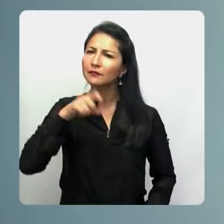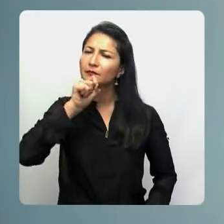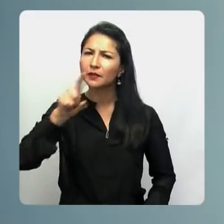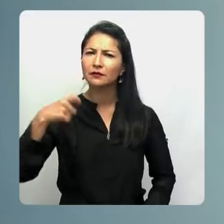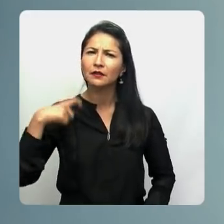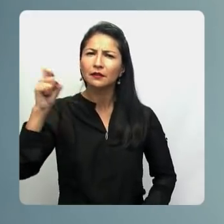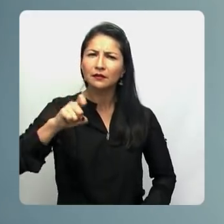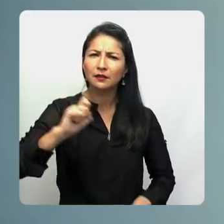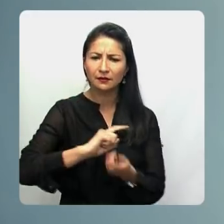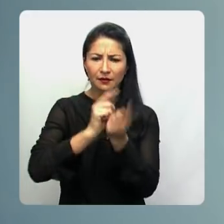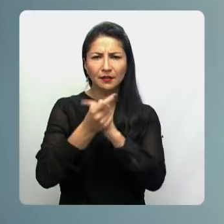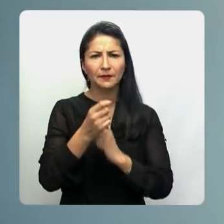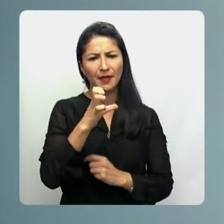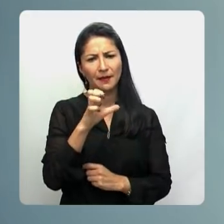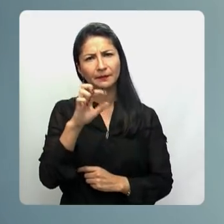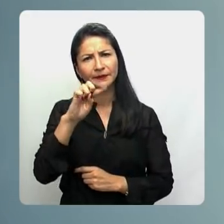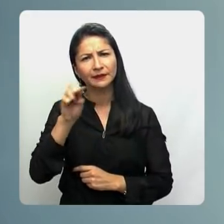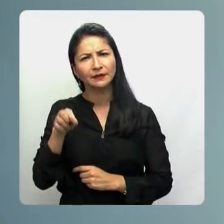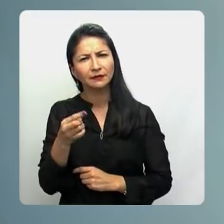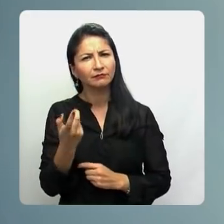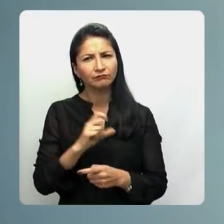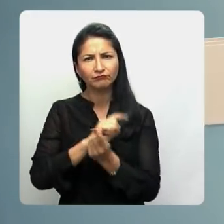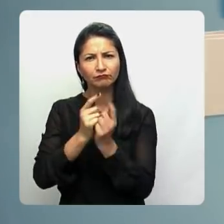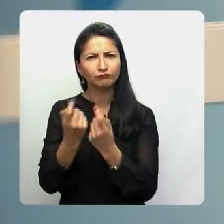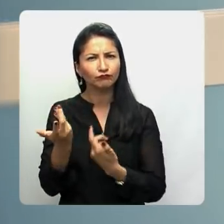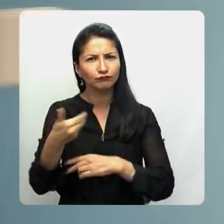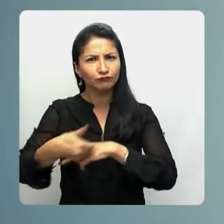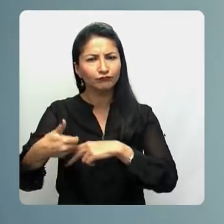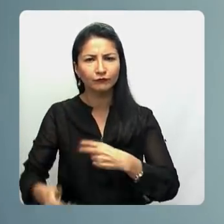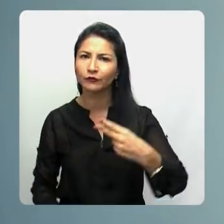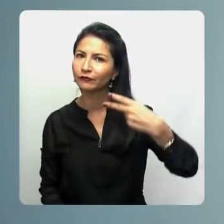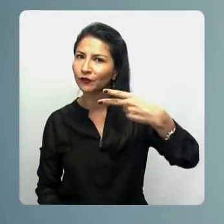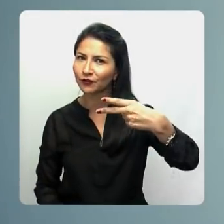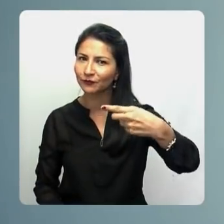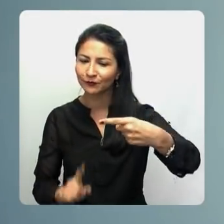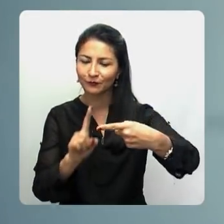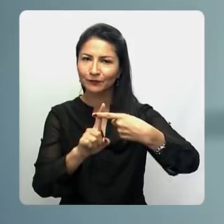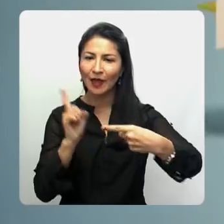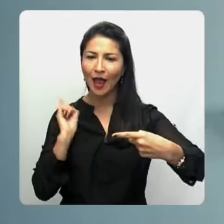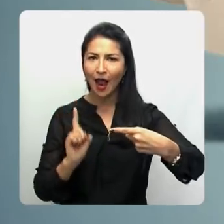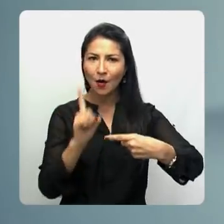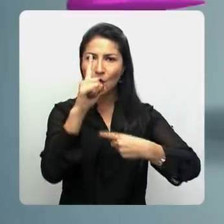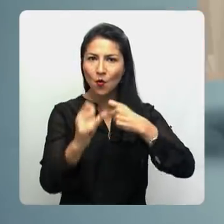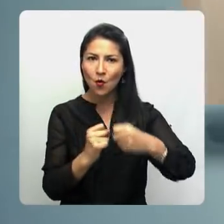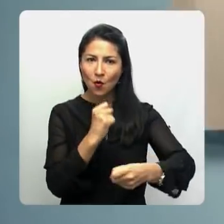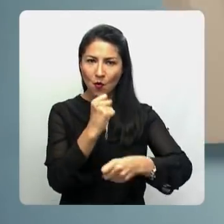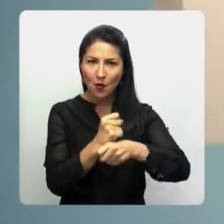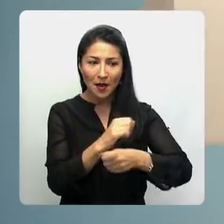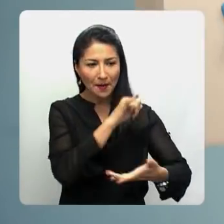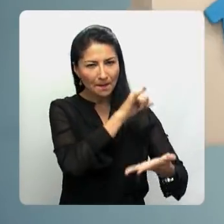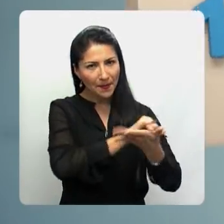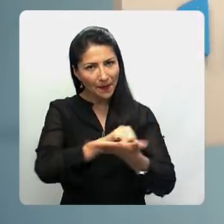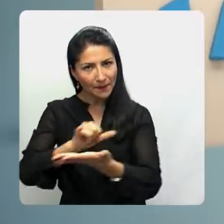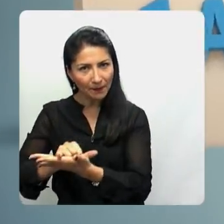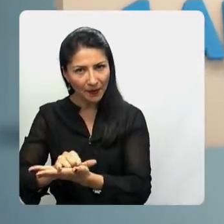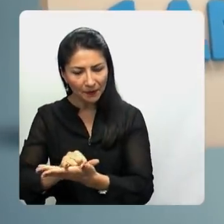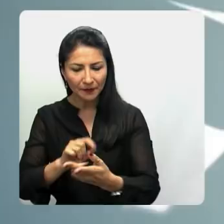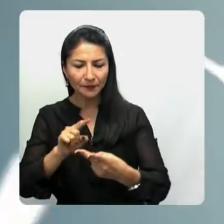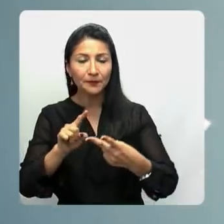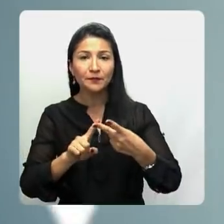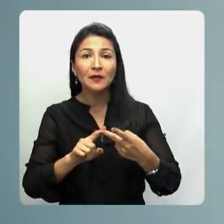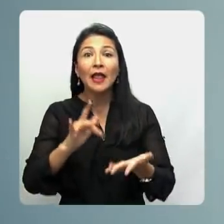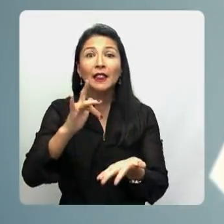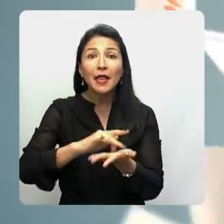¿Qué requisitos debo cumplir para cambiarme de EPS? Son dos. Continuidad mínima de un año en la misma